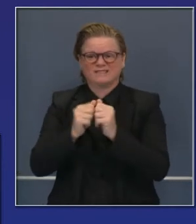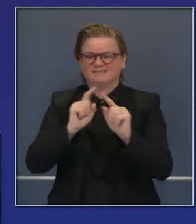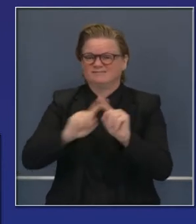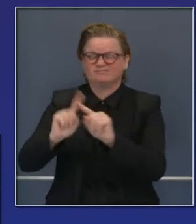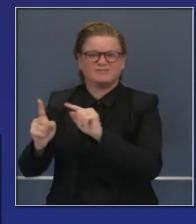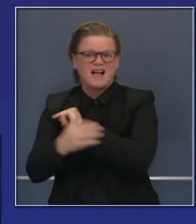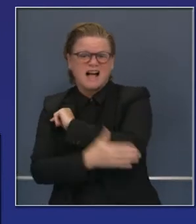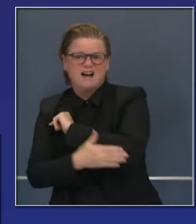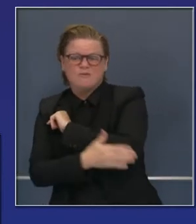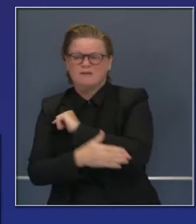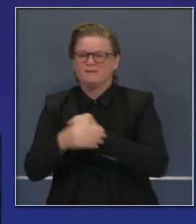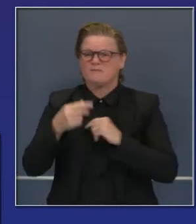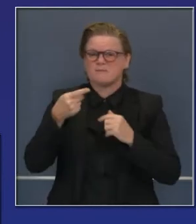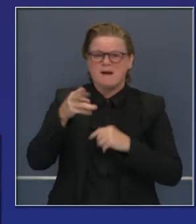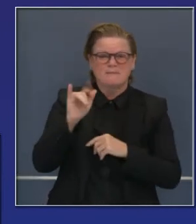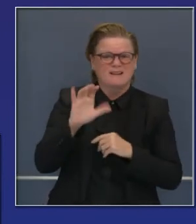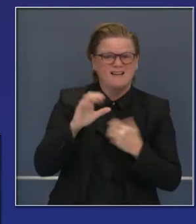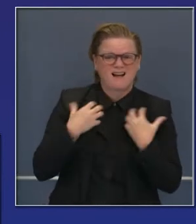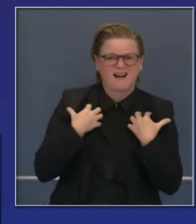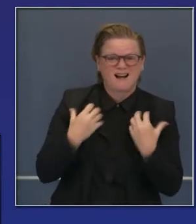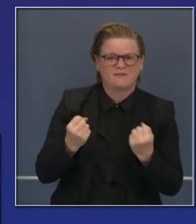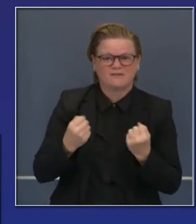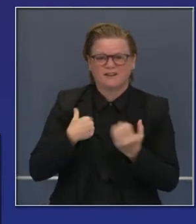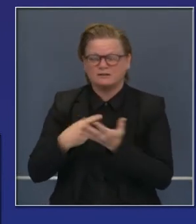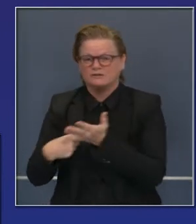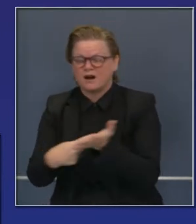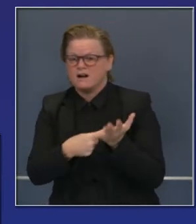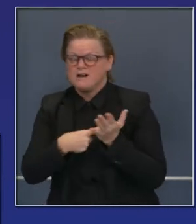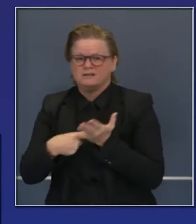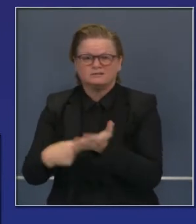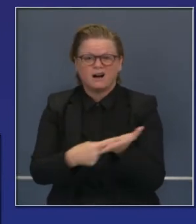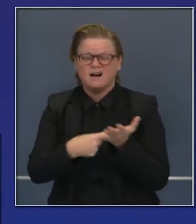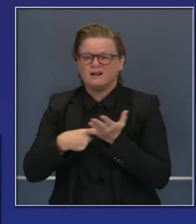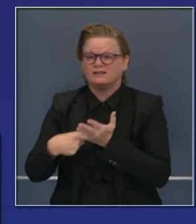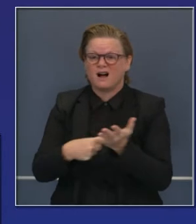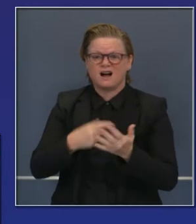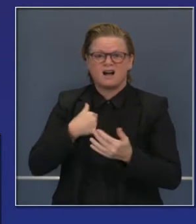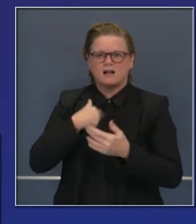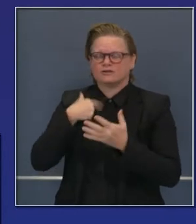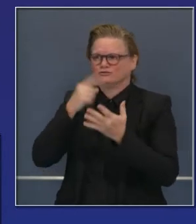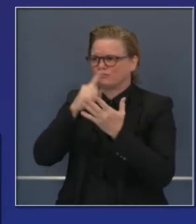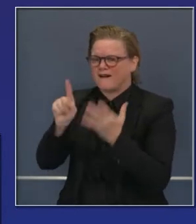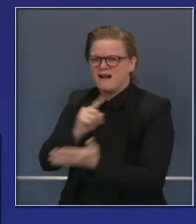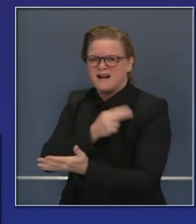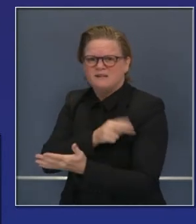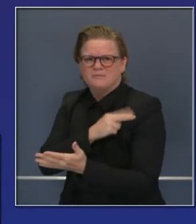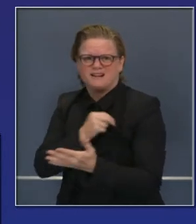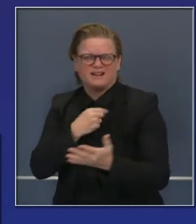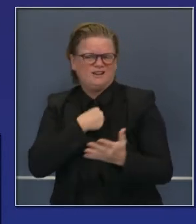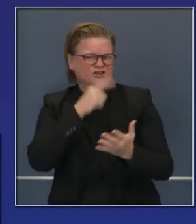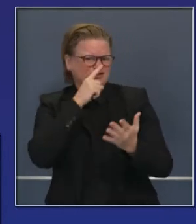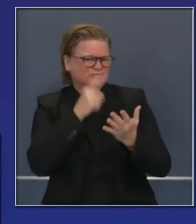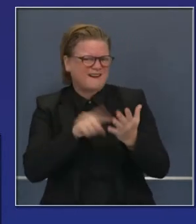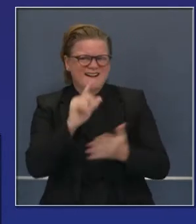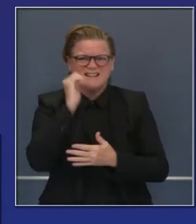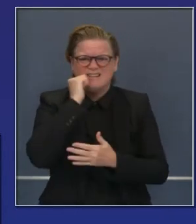Seguimos trabajando, hablando con funcionarios de salubridad. Tenemos personas en el